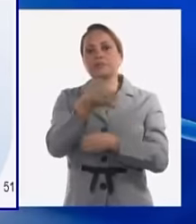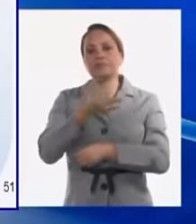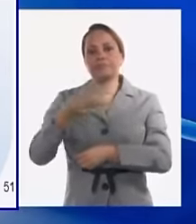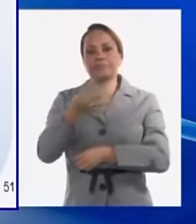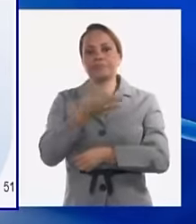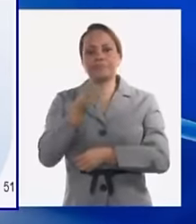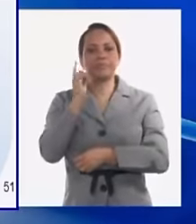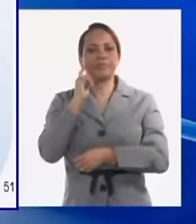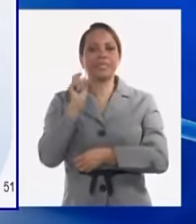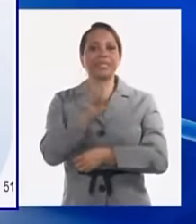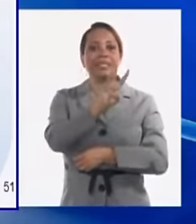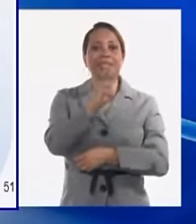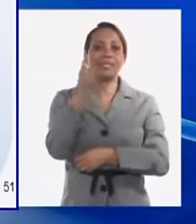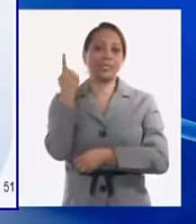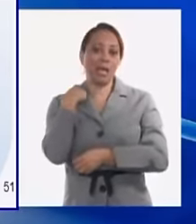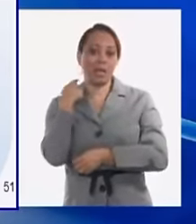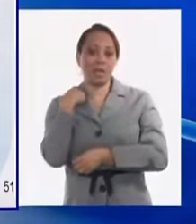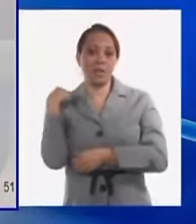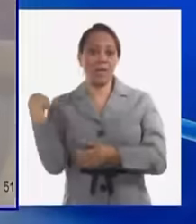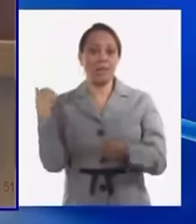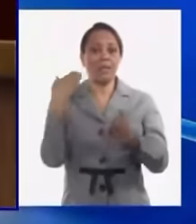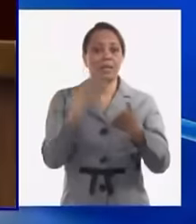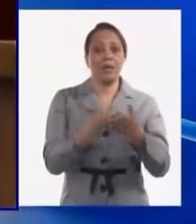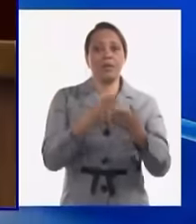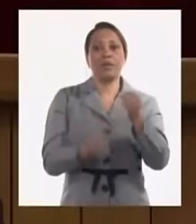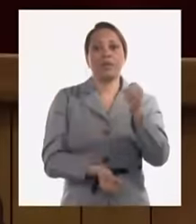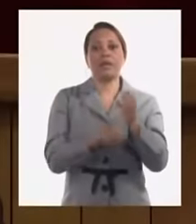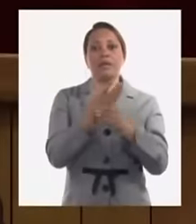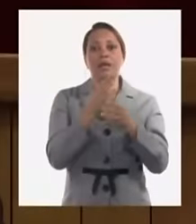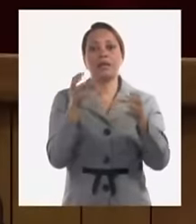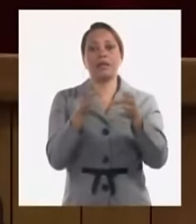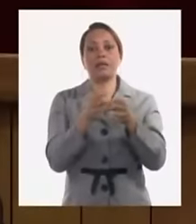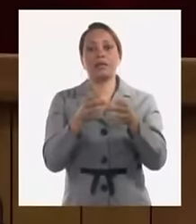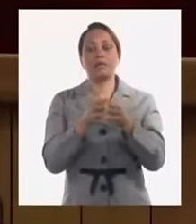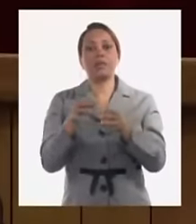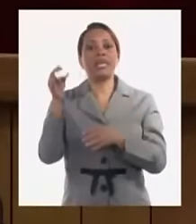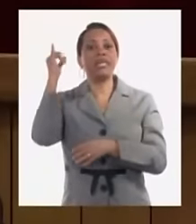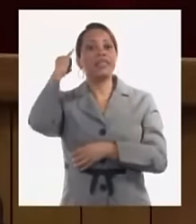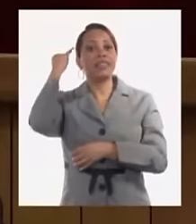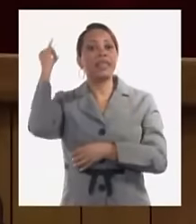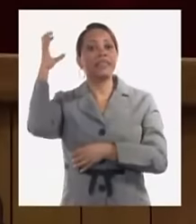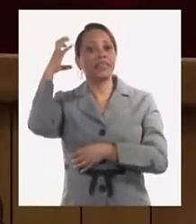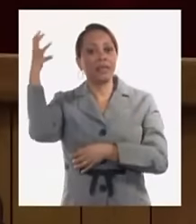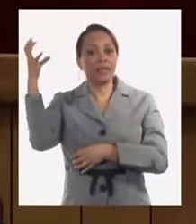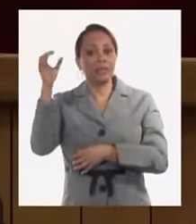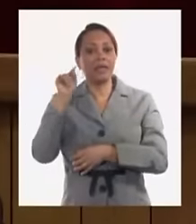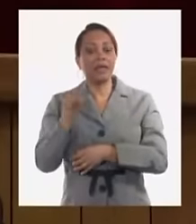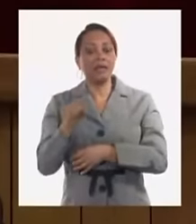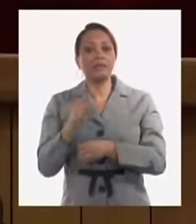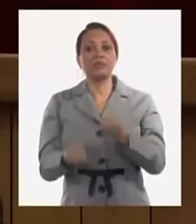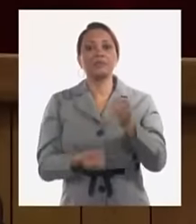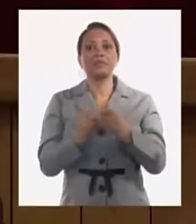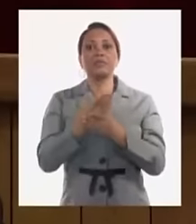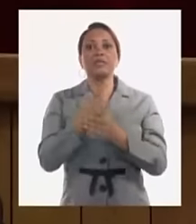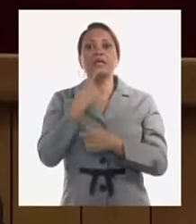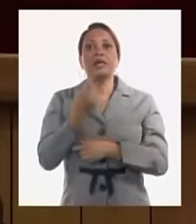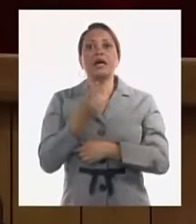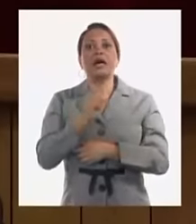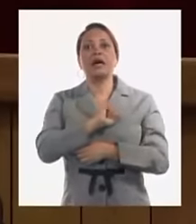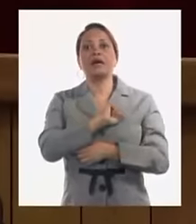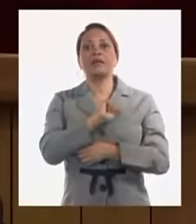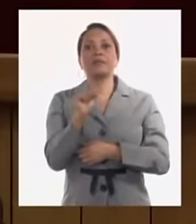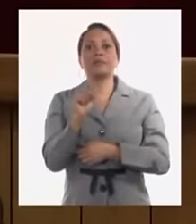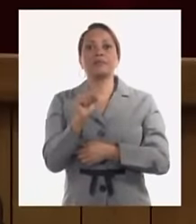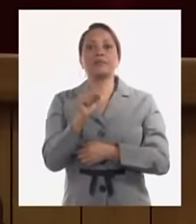en los tres años que llevamos de crear la figura de los intendentes han fluctuado 111 intendentes